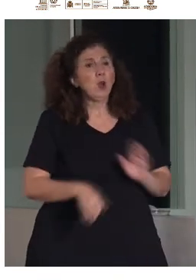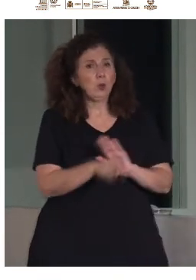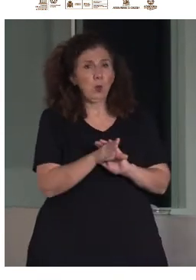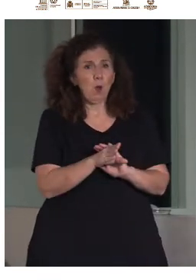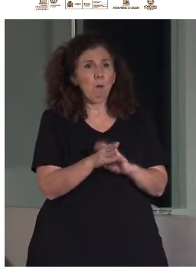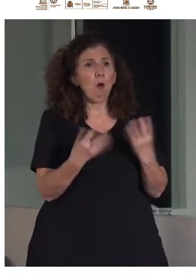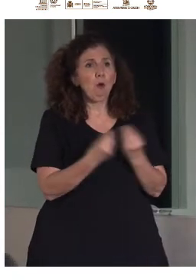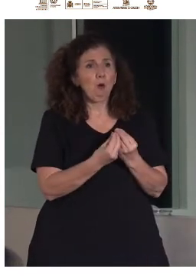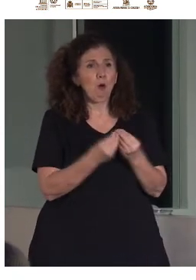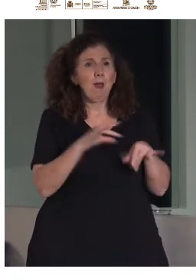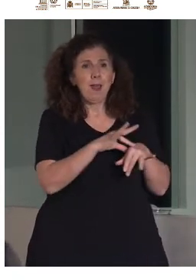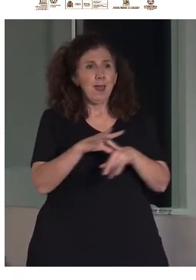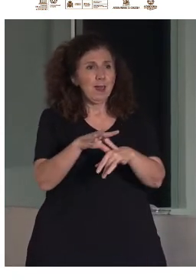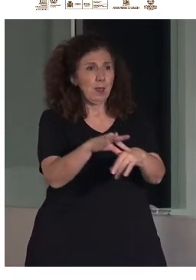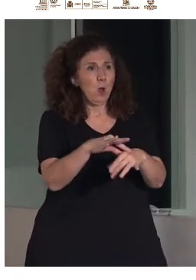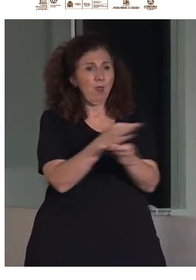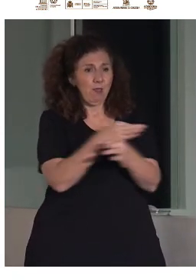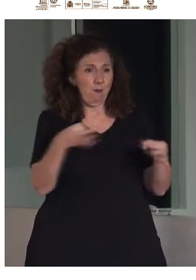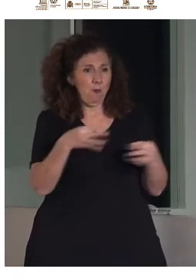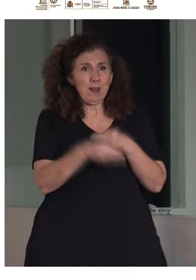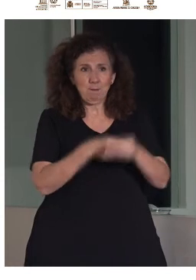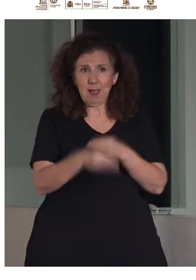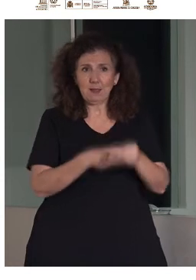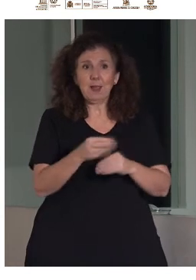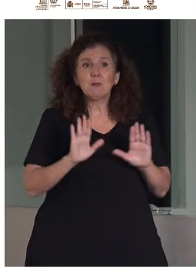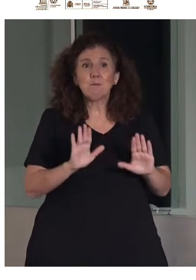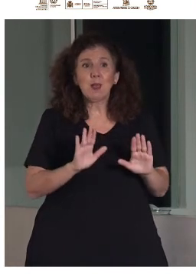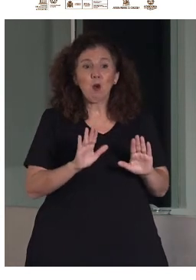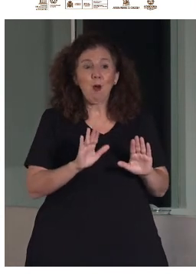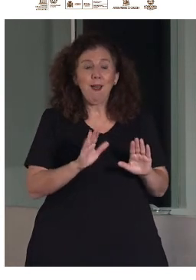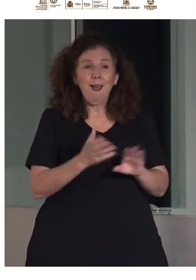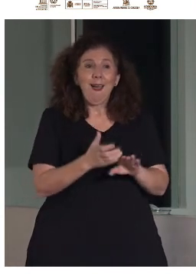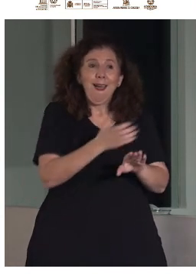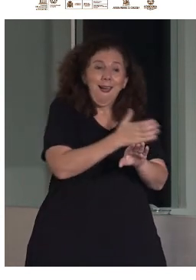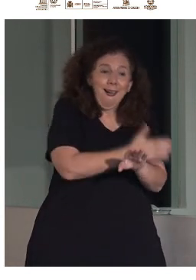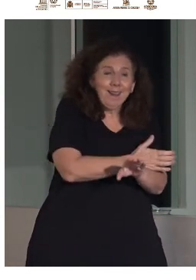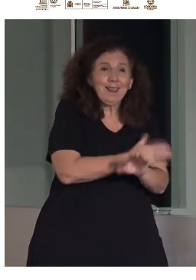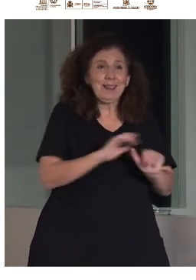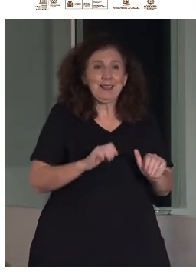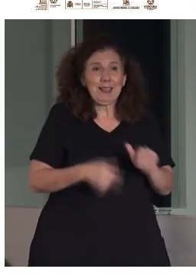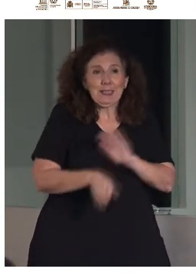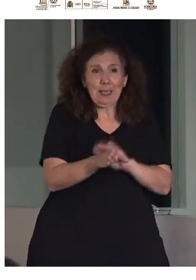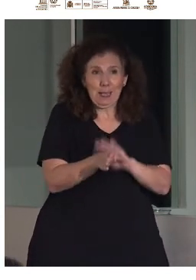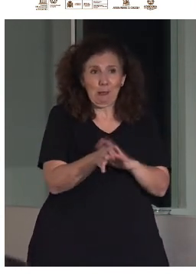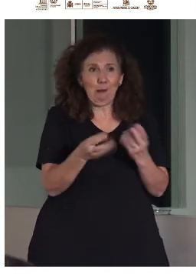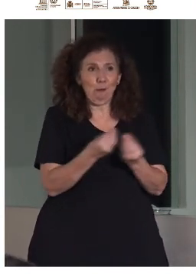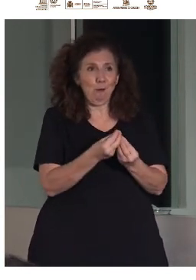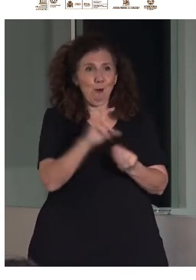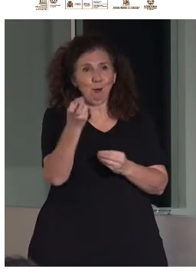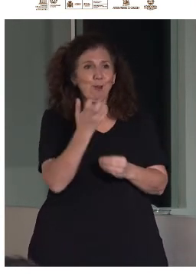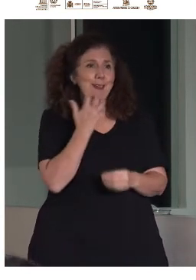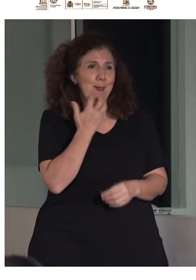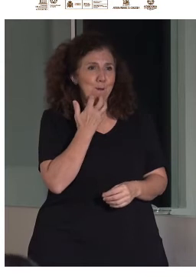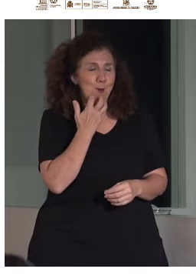pero hemos introducido una clase, yo creo que también magistral, que además es muy